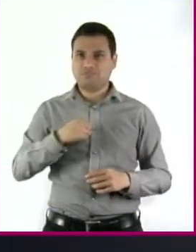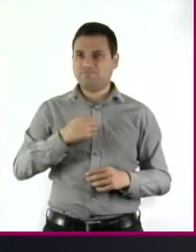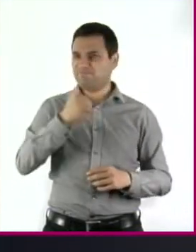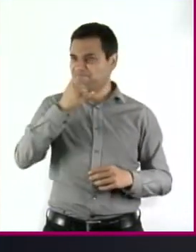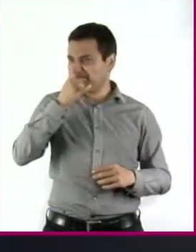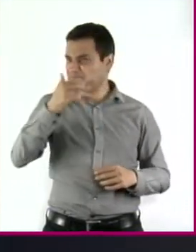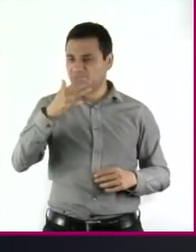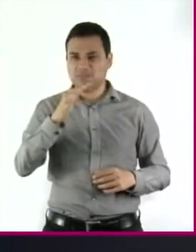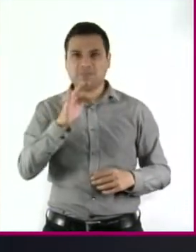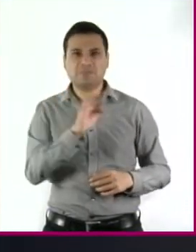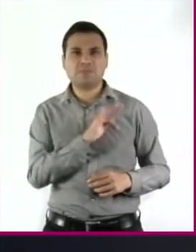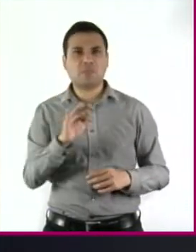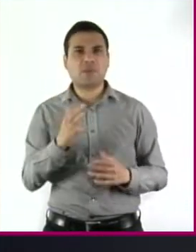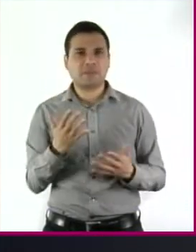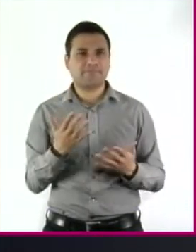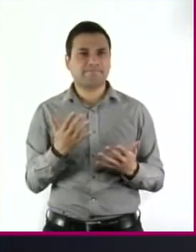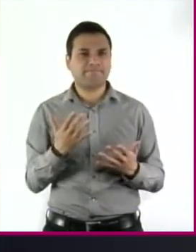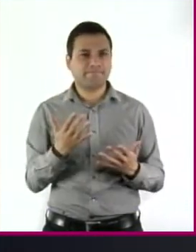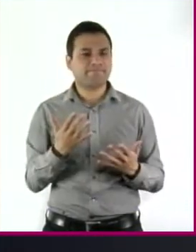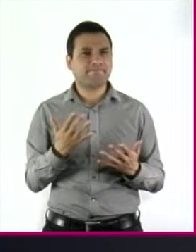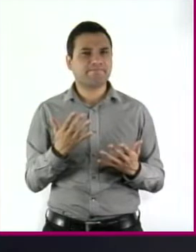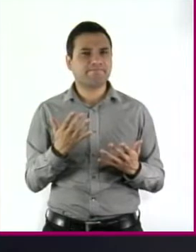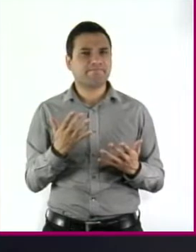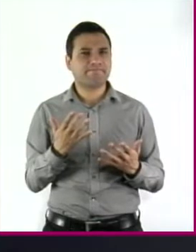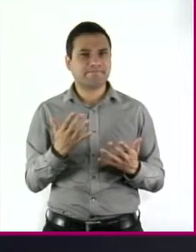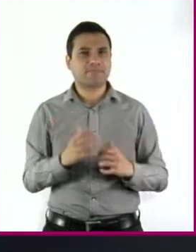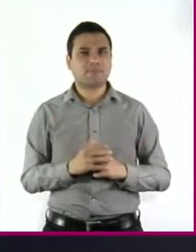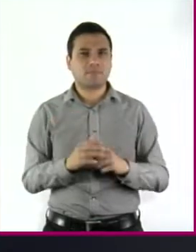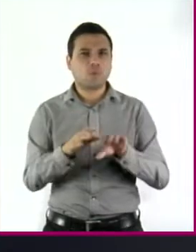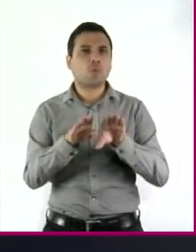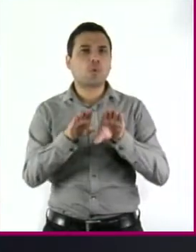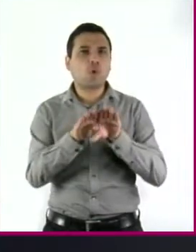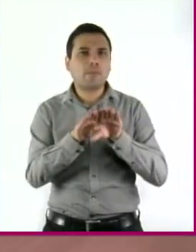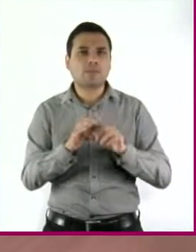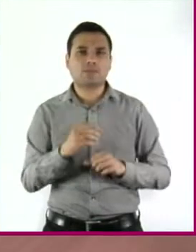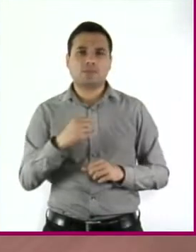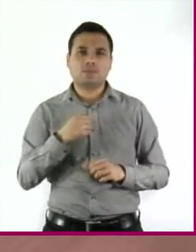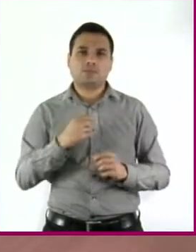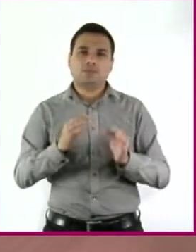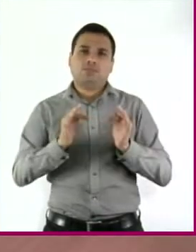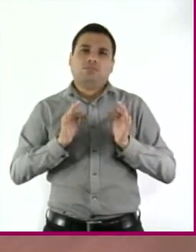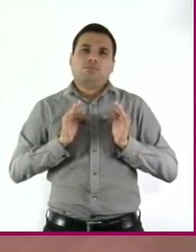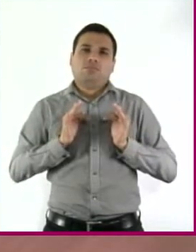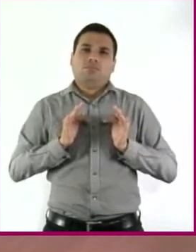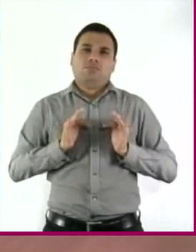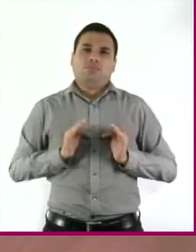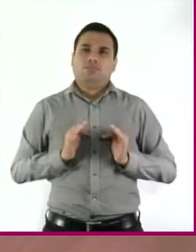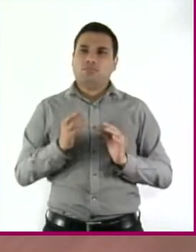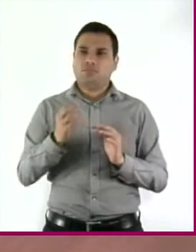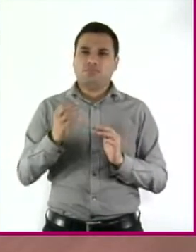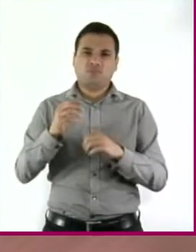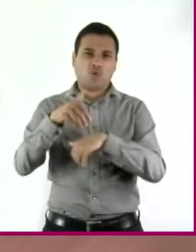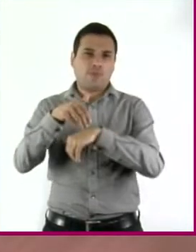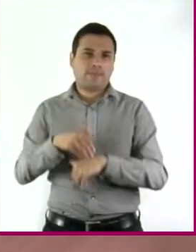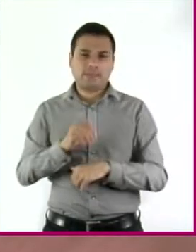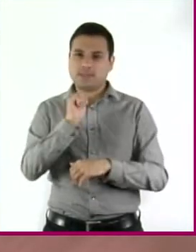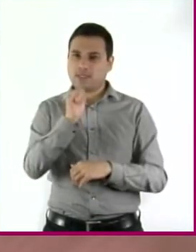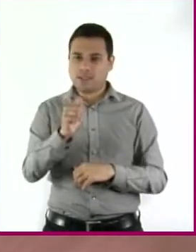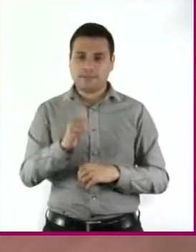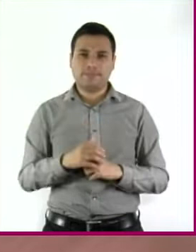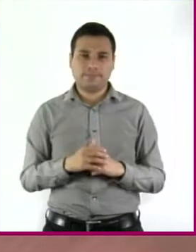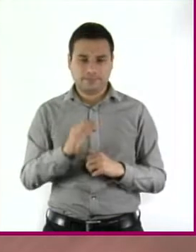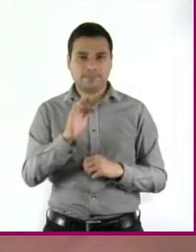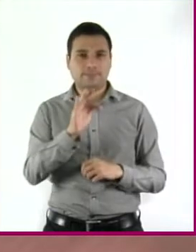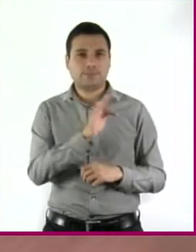adecuadas podemos decidir responder a las injusticias desobedeciendo pacíficamente. ¿Creen que hay que asegurarse de